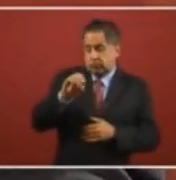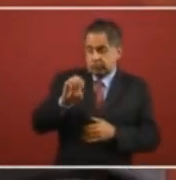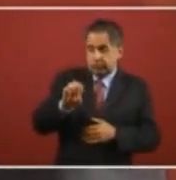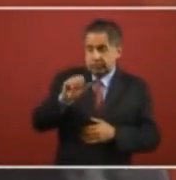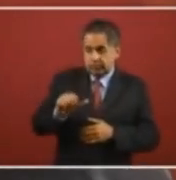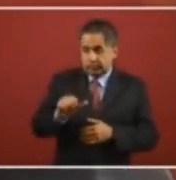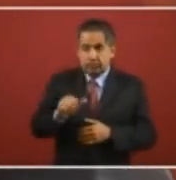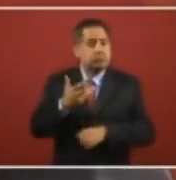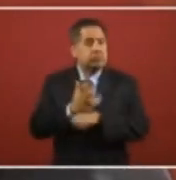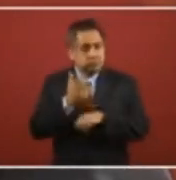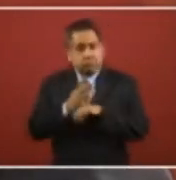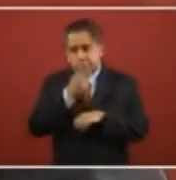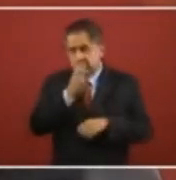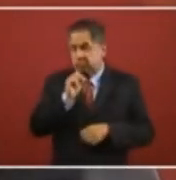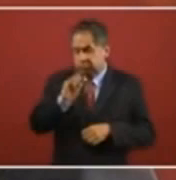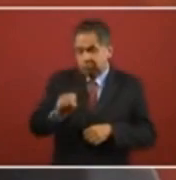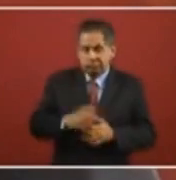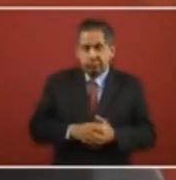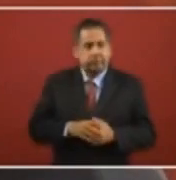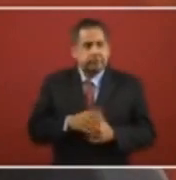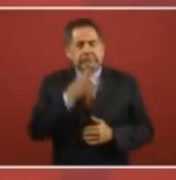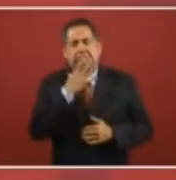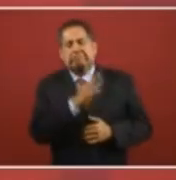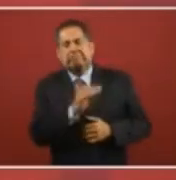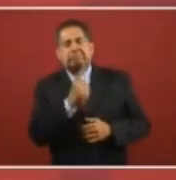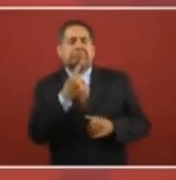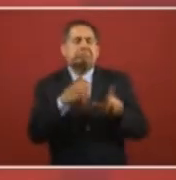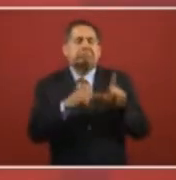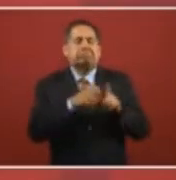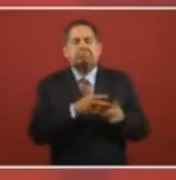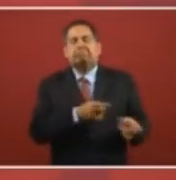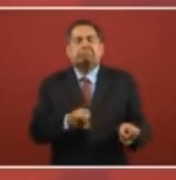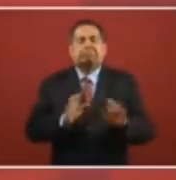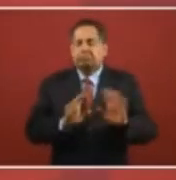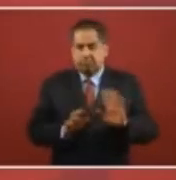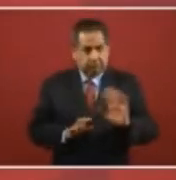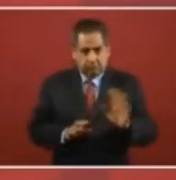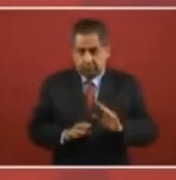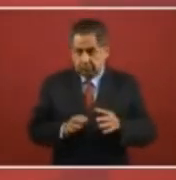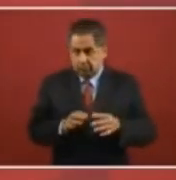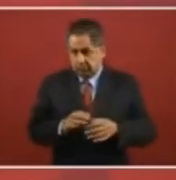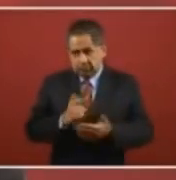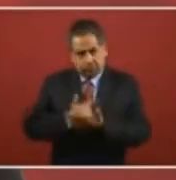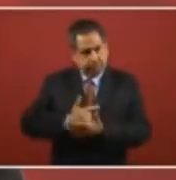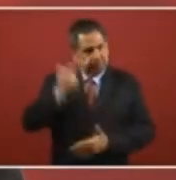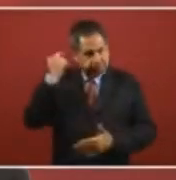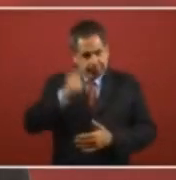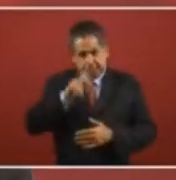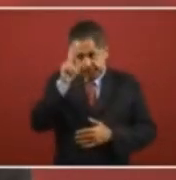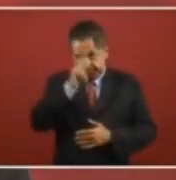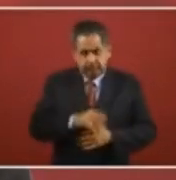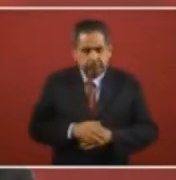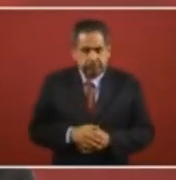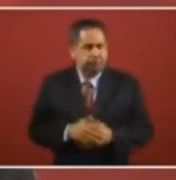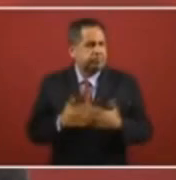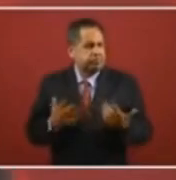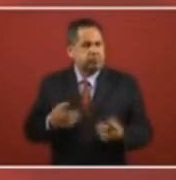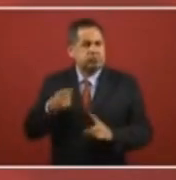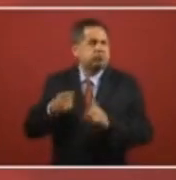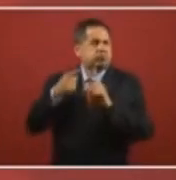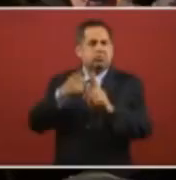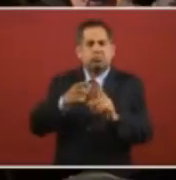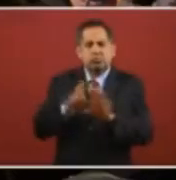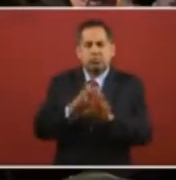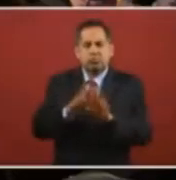Unidos votó a favor, que no es un hecho menor, yo creo que es un avance importantísimo para México. ¿Cuál es nuestro objetivo? ¿Cómo